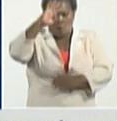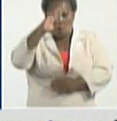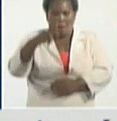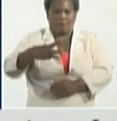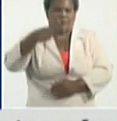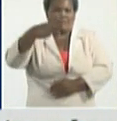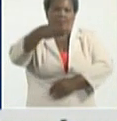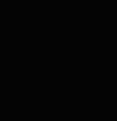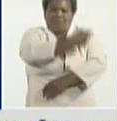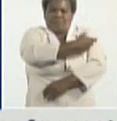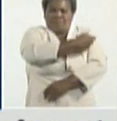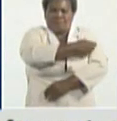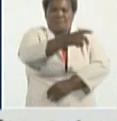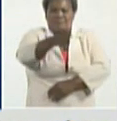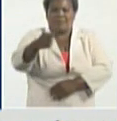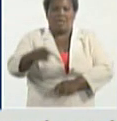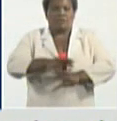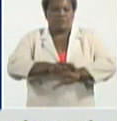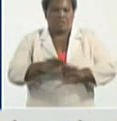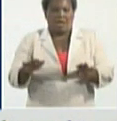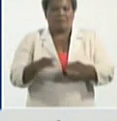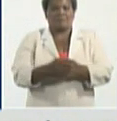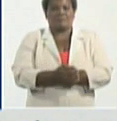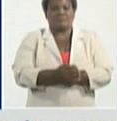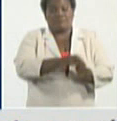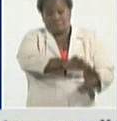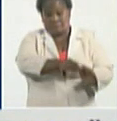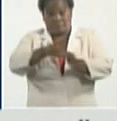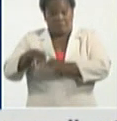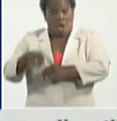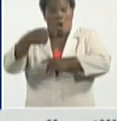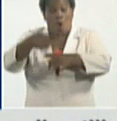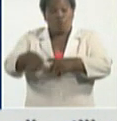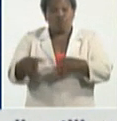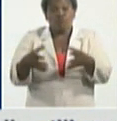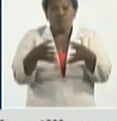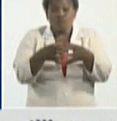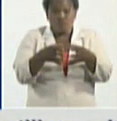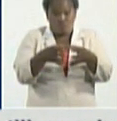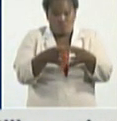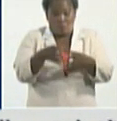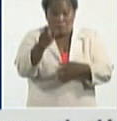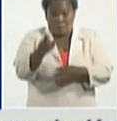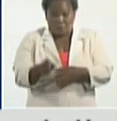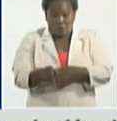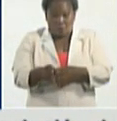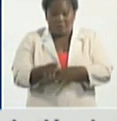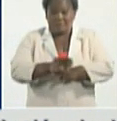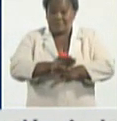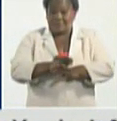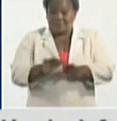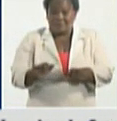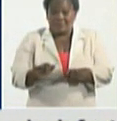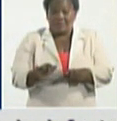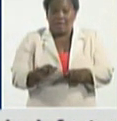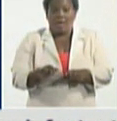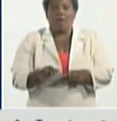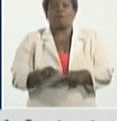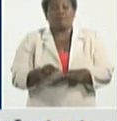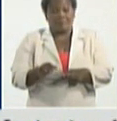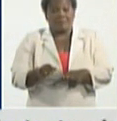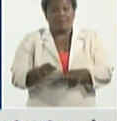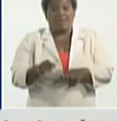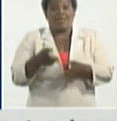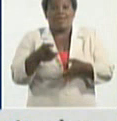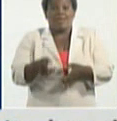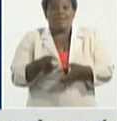tres dosis y un grupo de ellos también con el tiempo que posteriormente permite un incremento